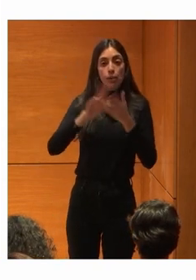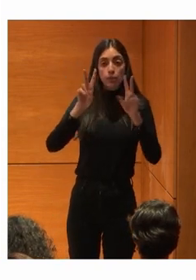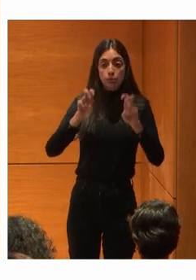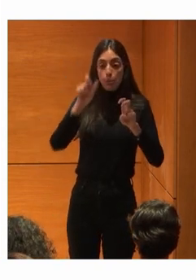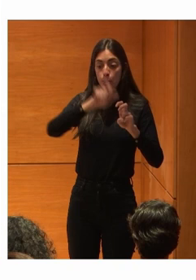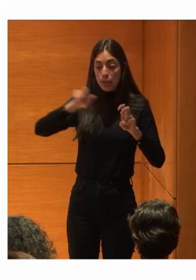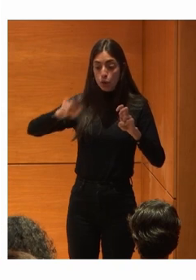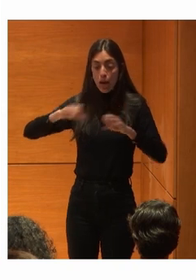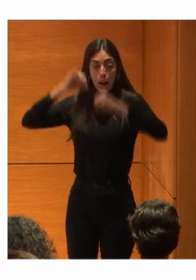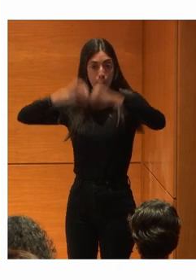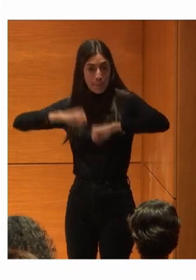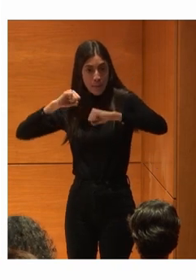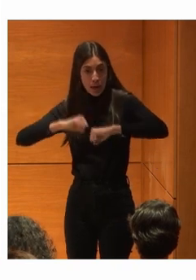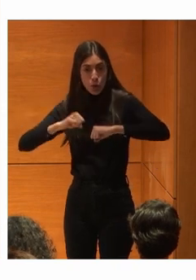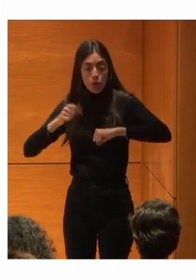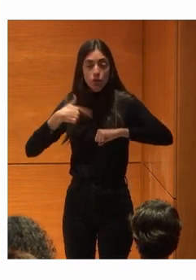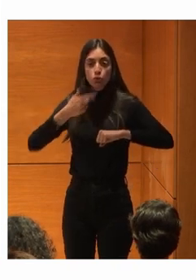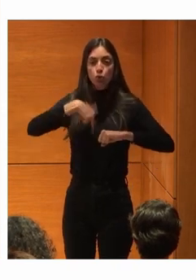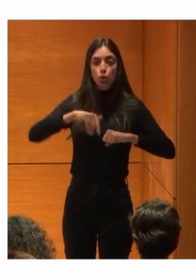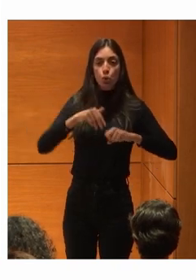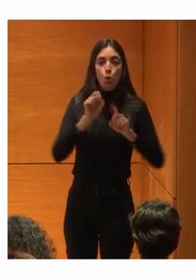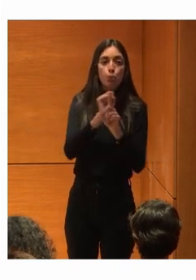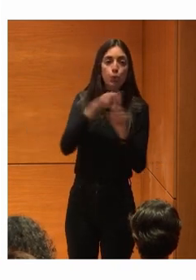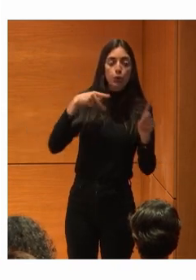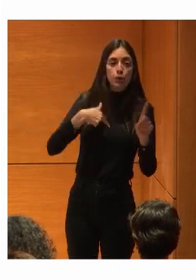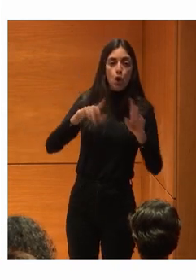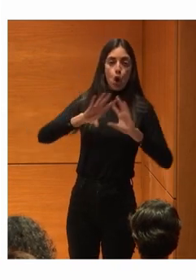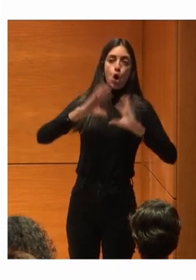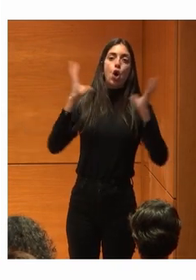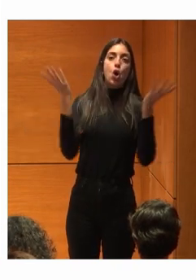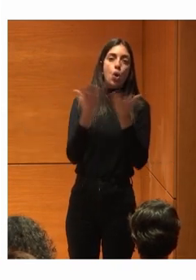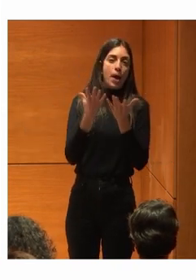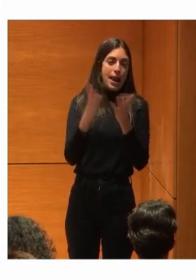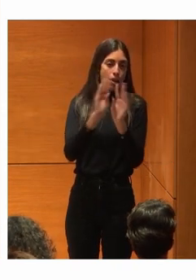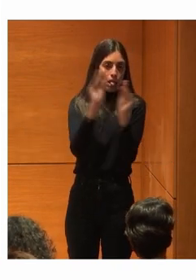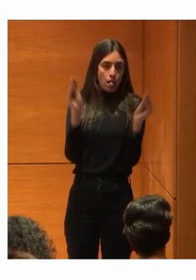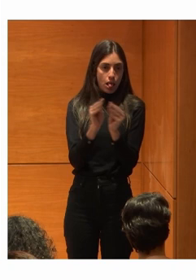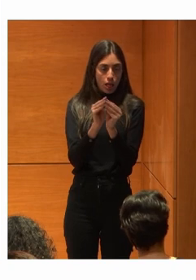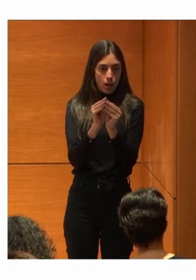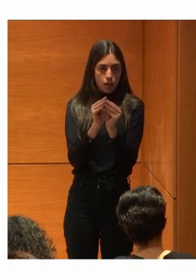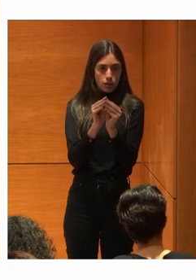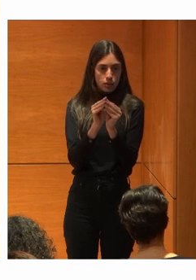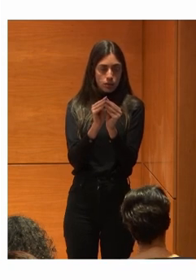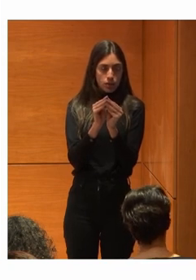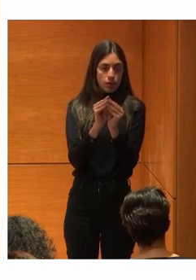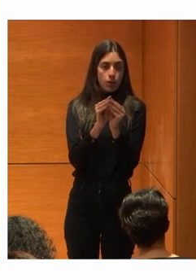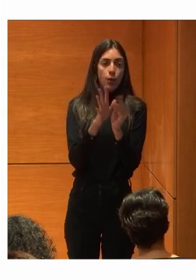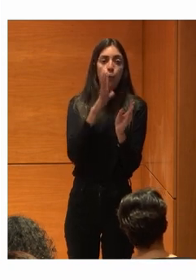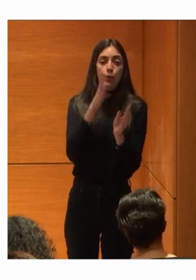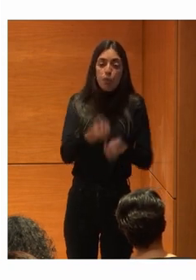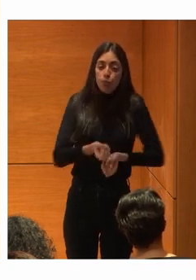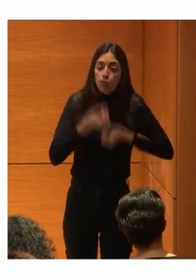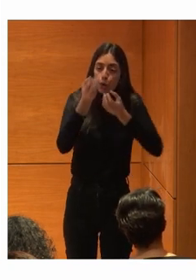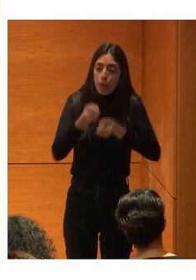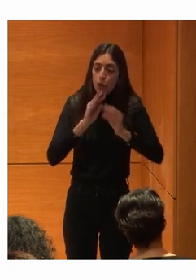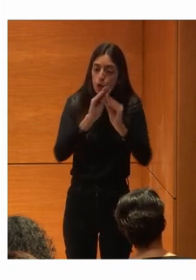También Tenemos una posición Global simplificada Con Con una Información muy